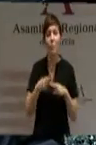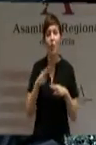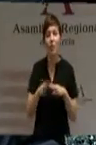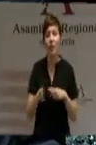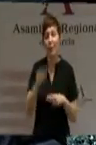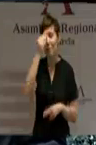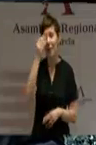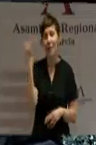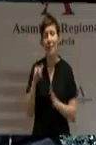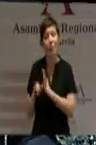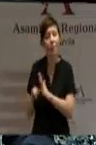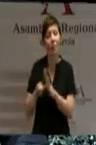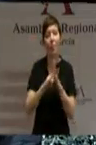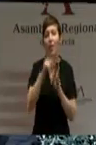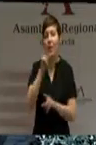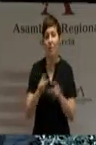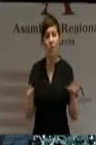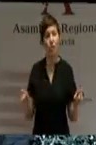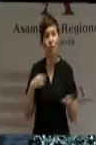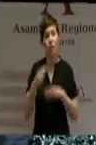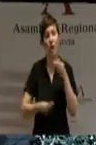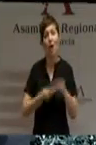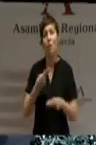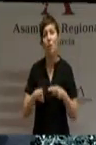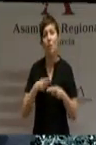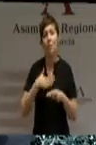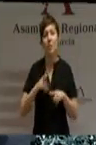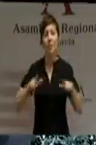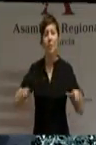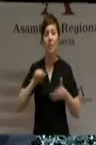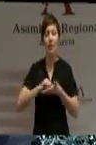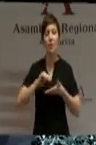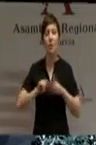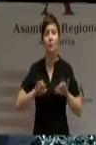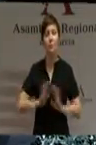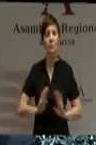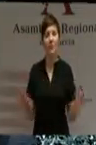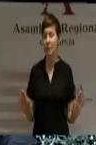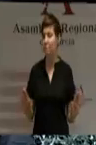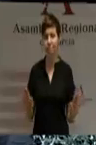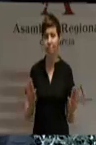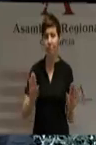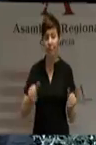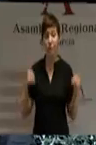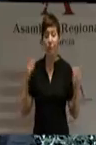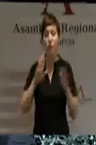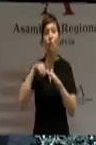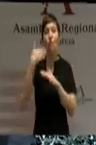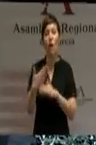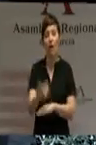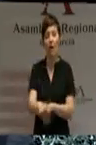Nosotros no hacemos la política desde los despachos. Los ciudadanos quieren que salgamos a su encuentro,